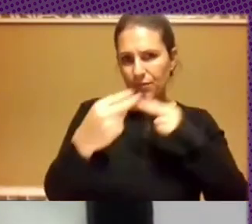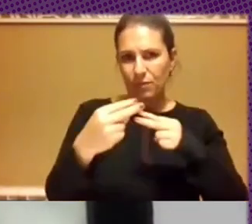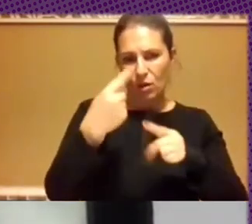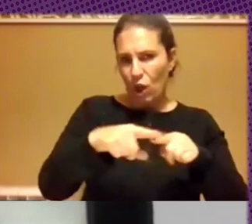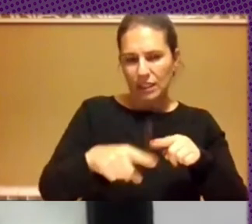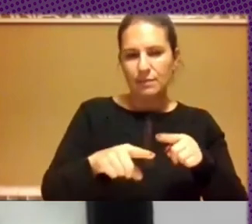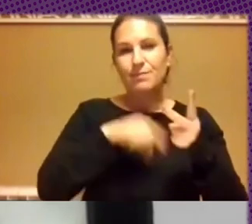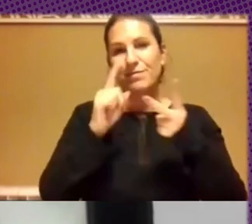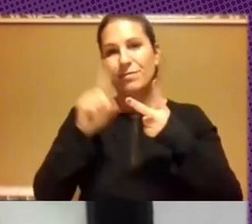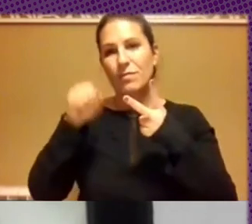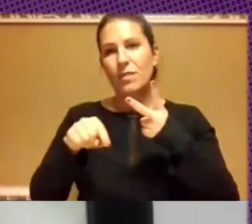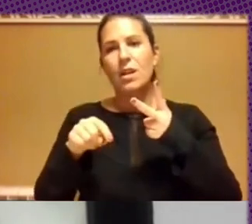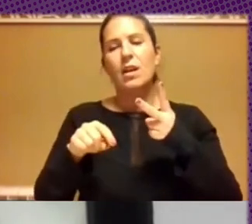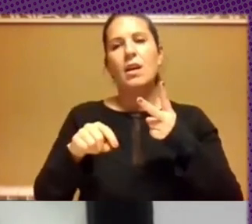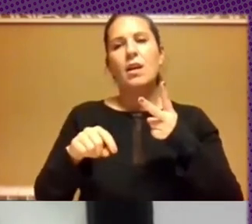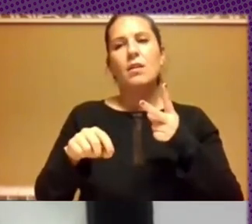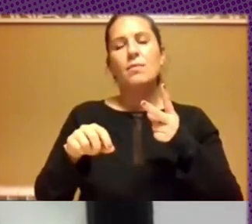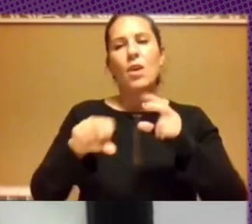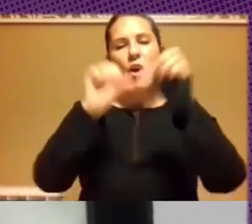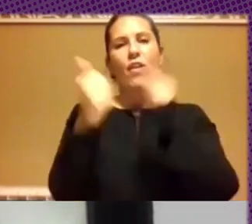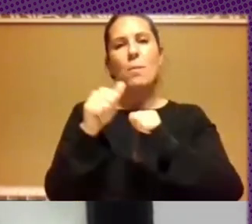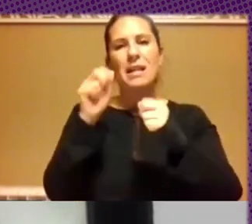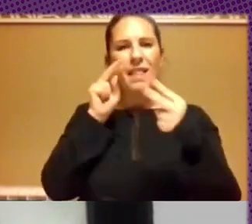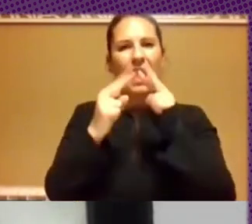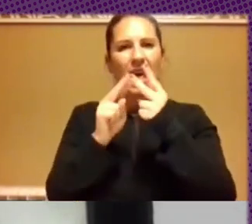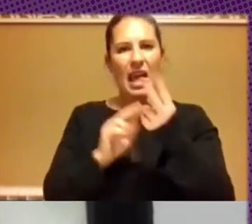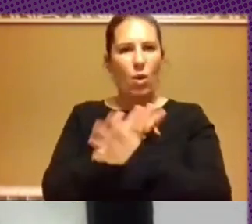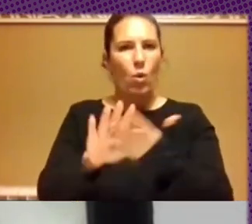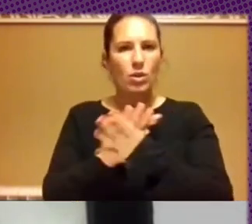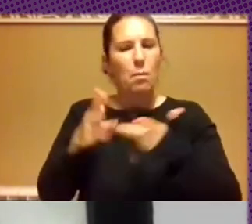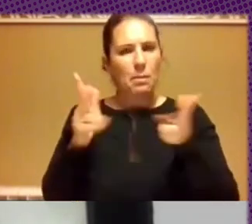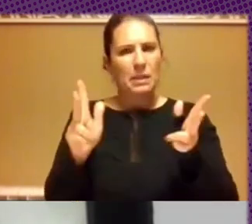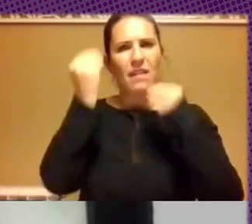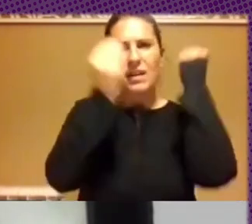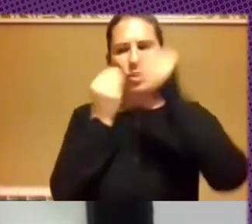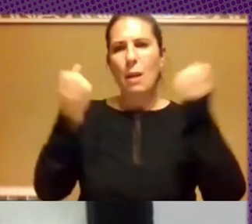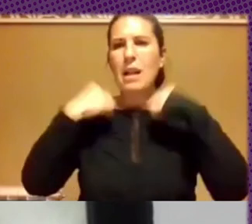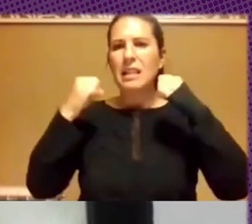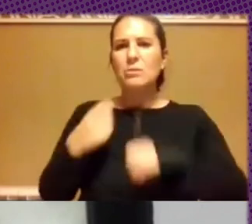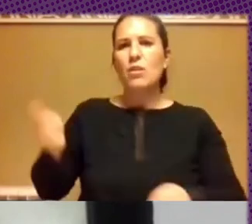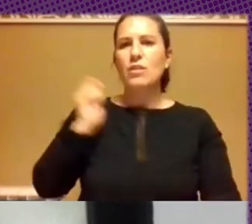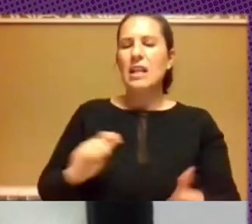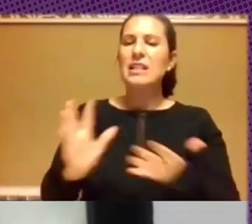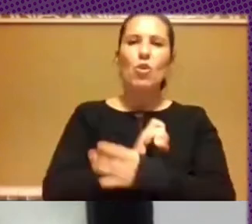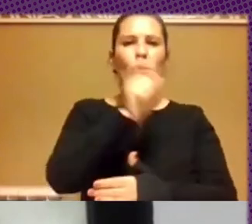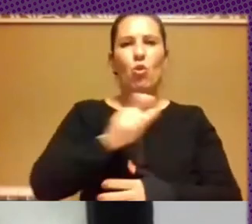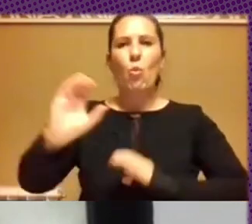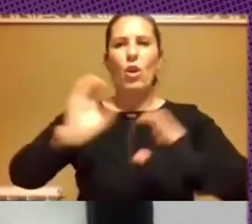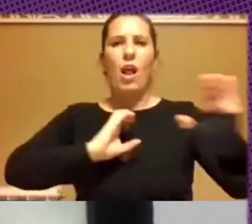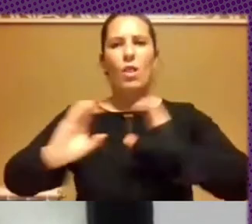formas de encuentro que permitan reflexionar sobre las prácticas profesionales de todos los comunicadores de todos aquellos